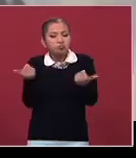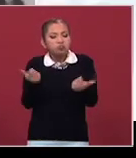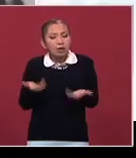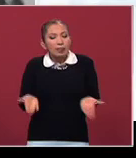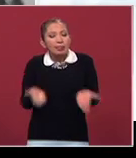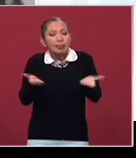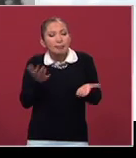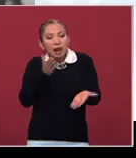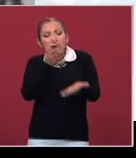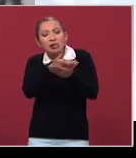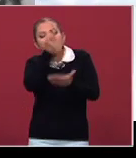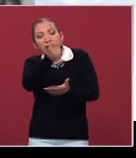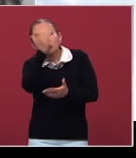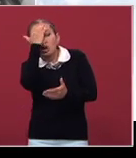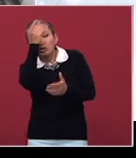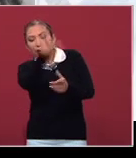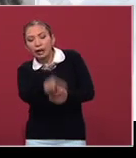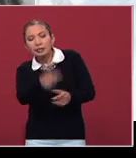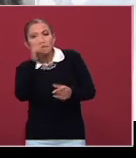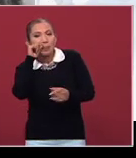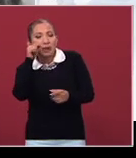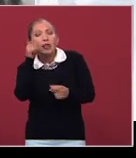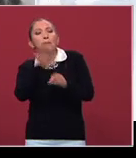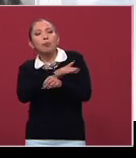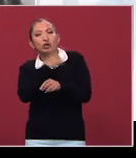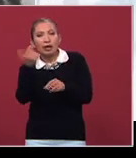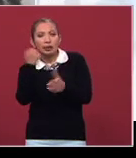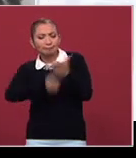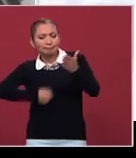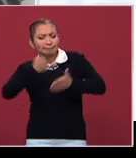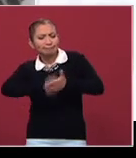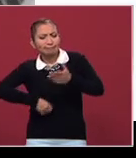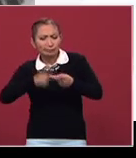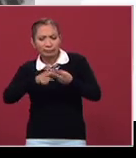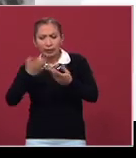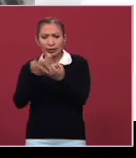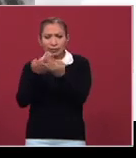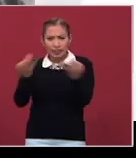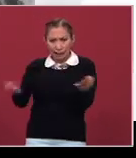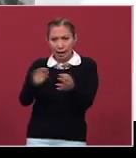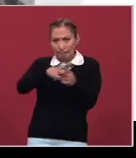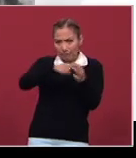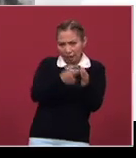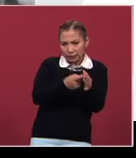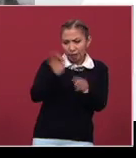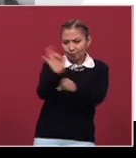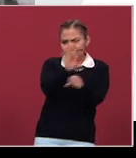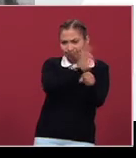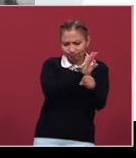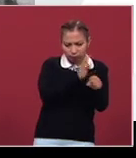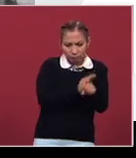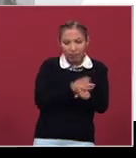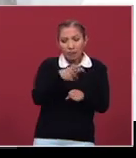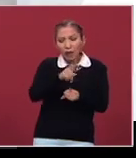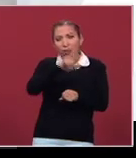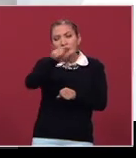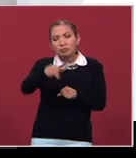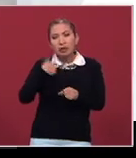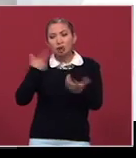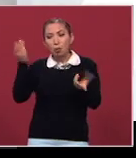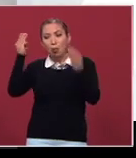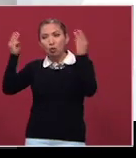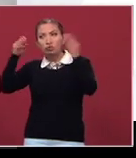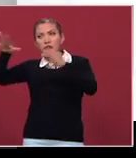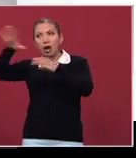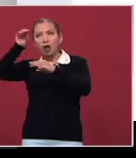acercarnos al personaje, a las causas de su lucha, la cuestión agraria en un principio, pero atendiendo al espíritu del